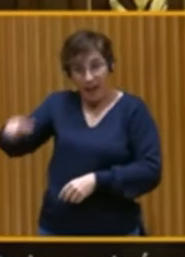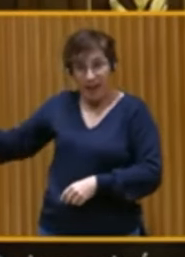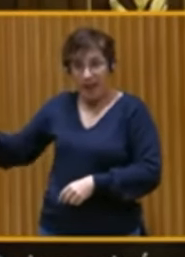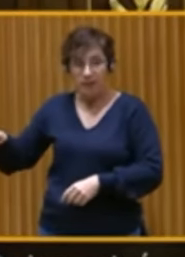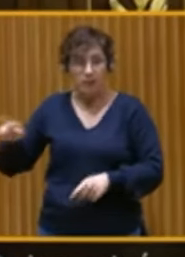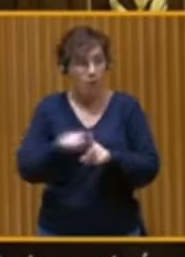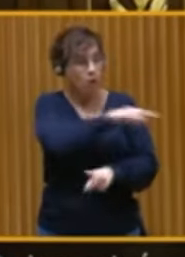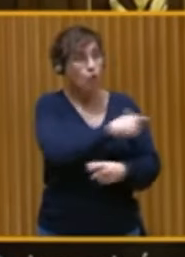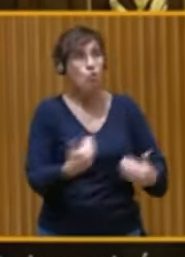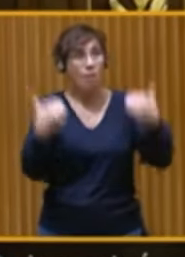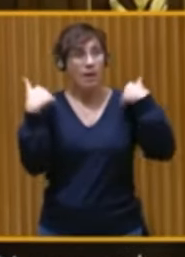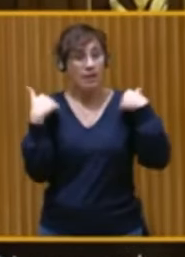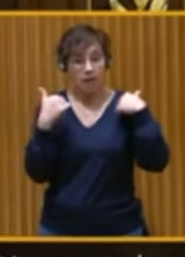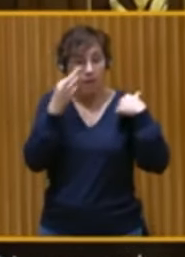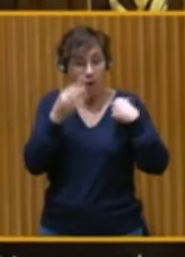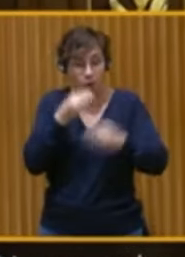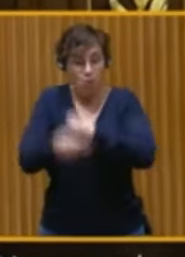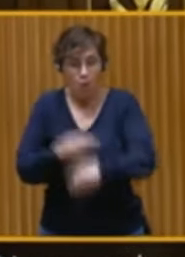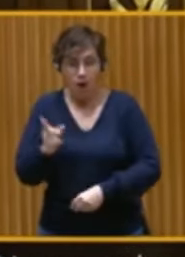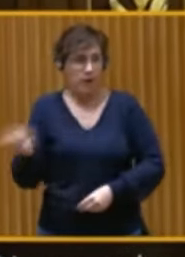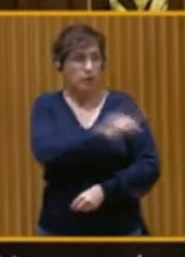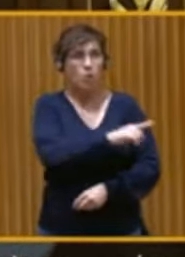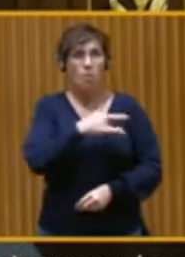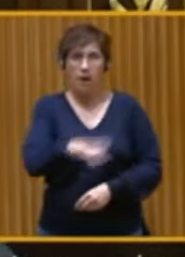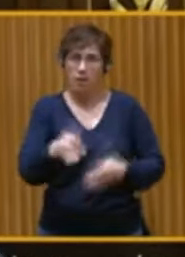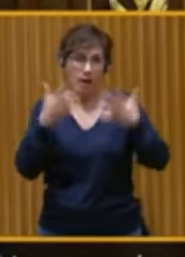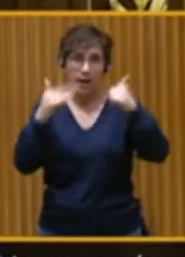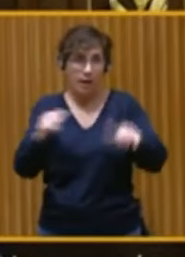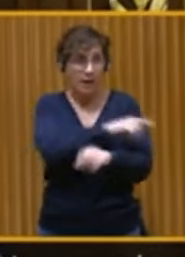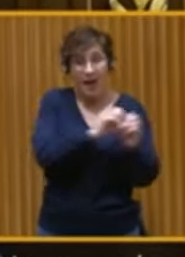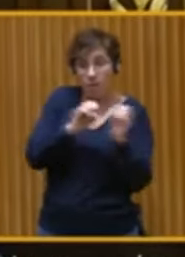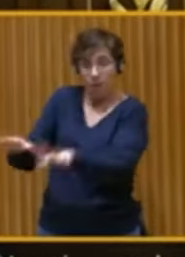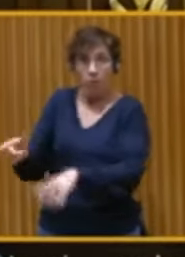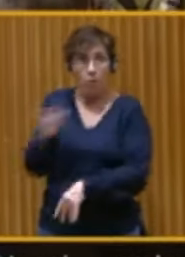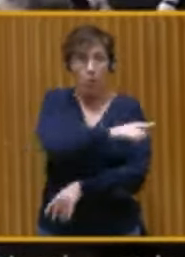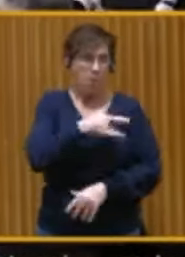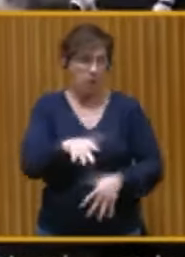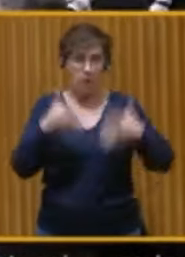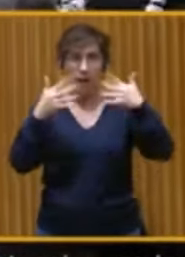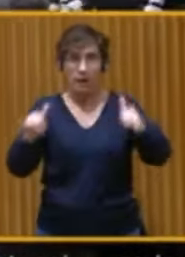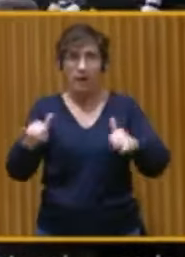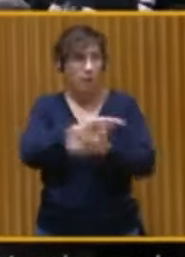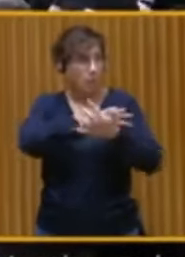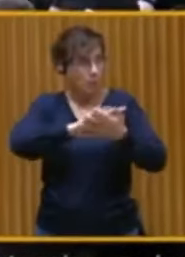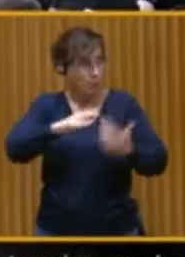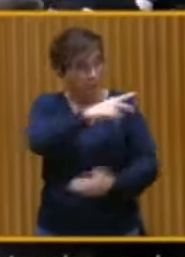competencias. No le va a perdonar su abandono. Acude a este debate casi un mes después.